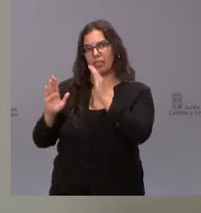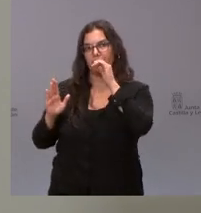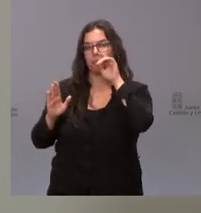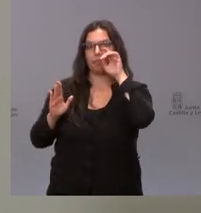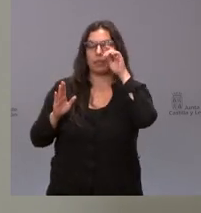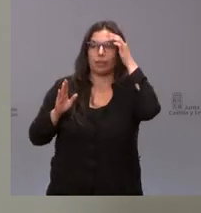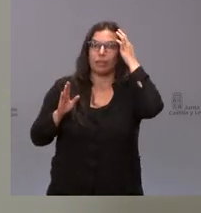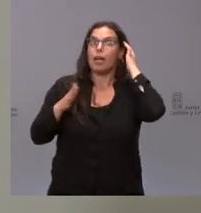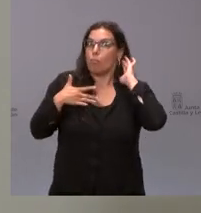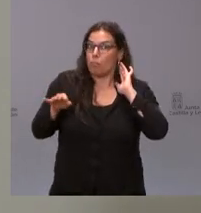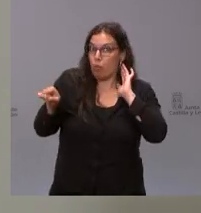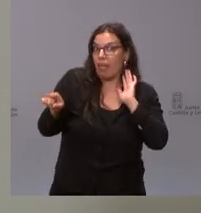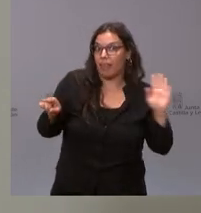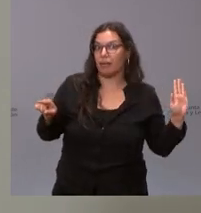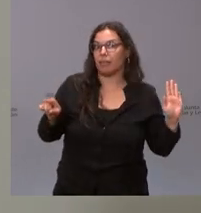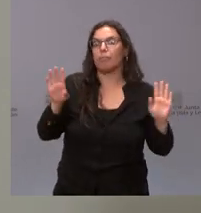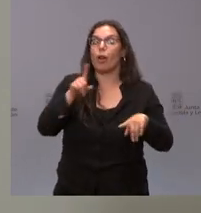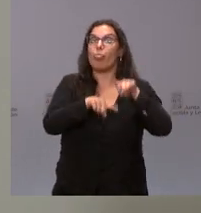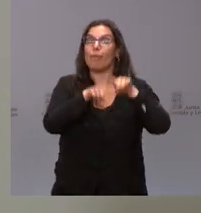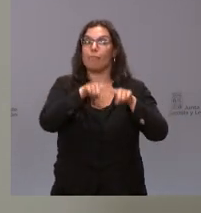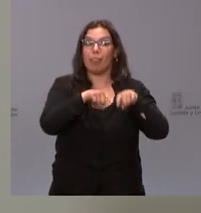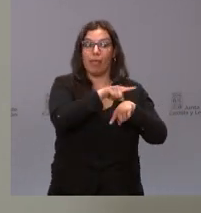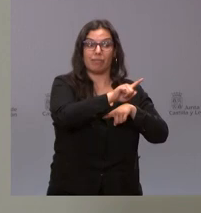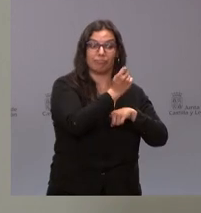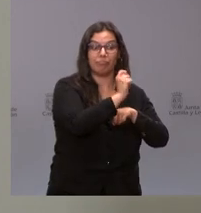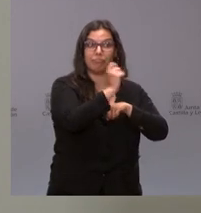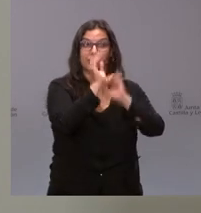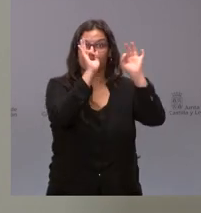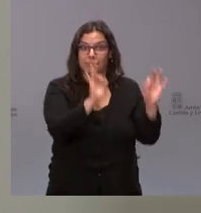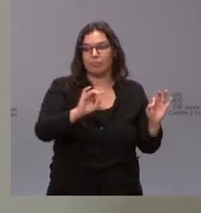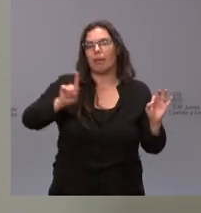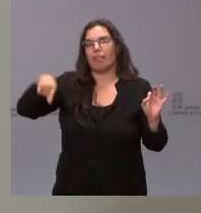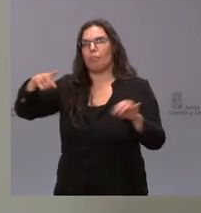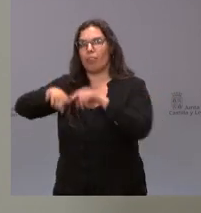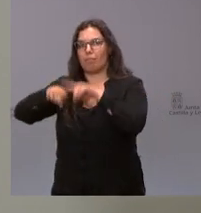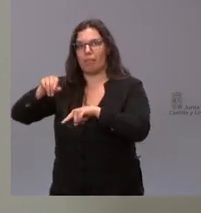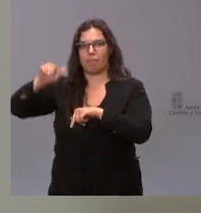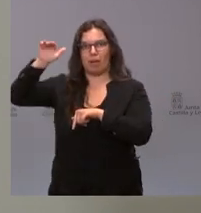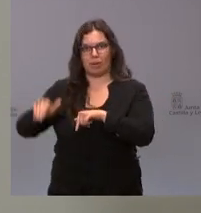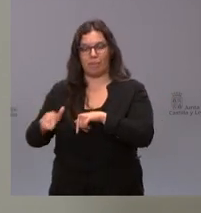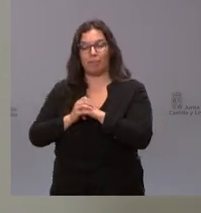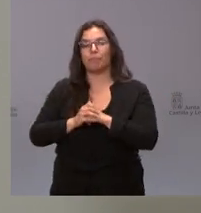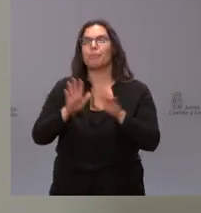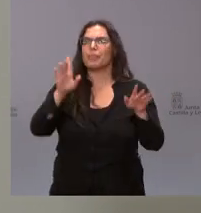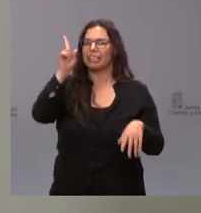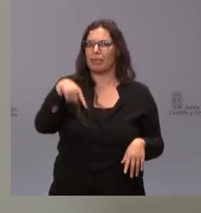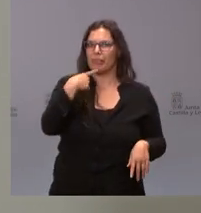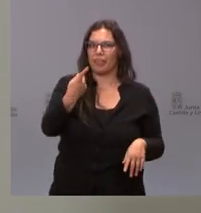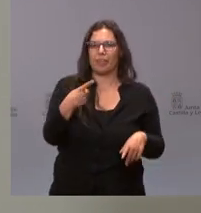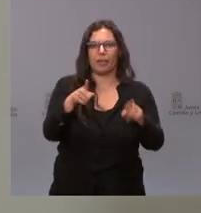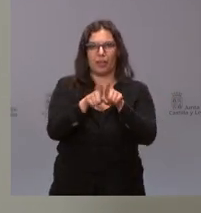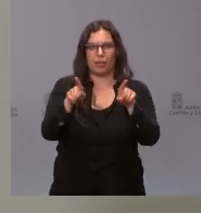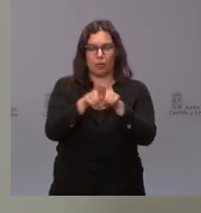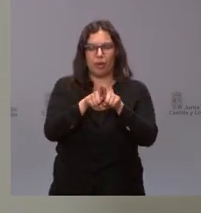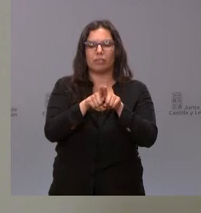no descartamos sí que está expensa del éxito de las dos primeras pero sí queremos decir también claro una cosa que en modo alguno y sí que hay un